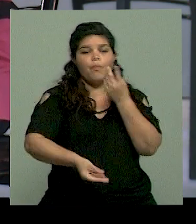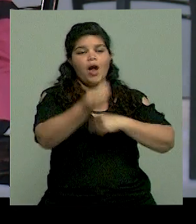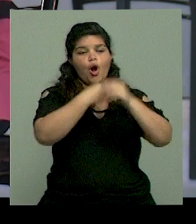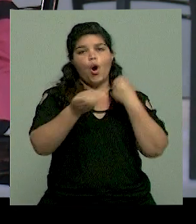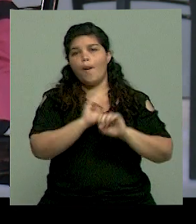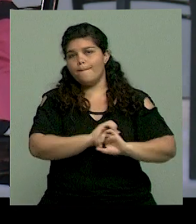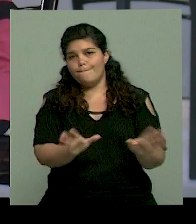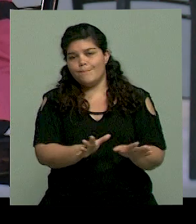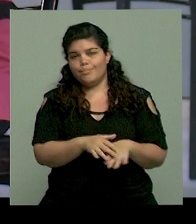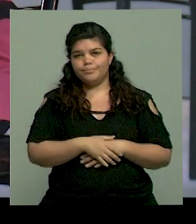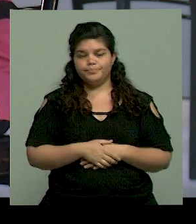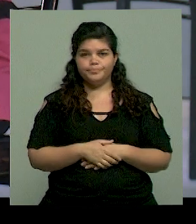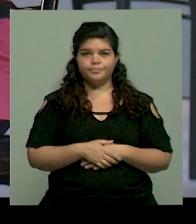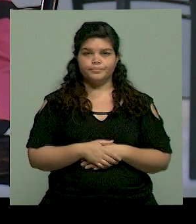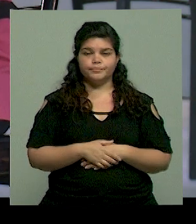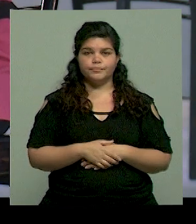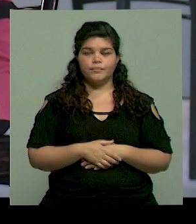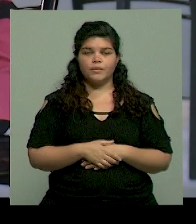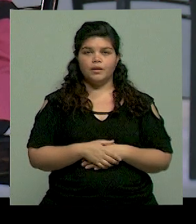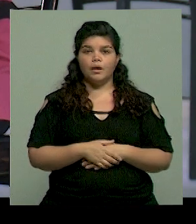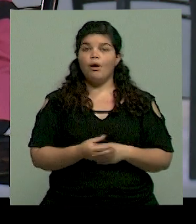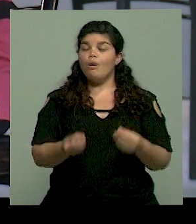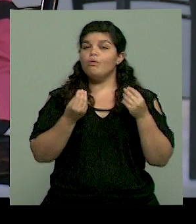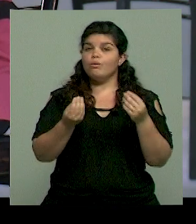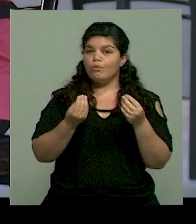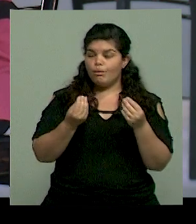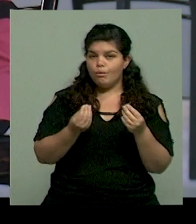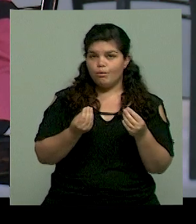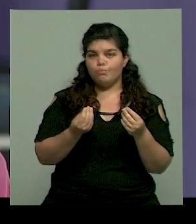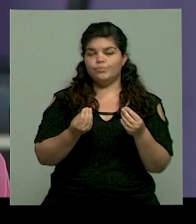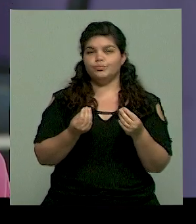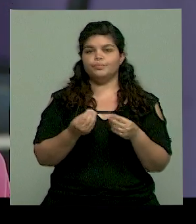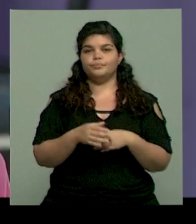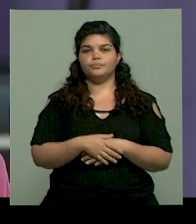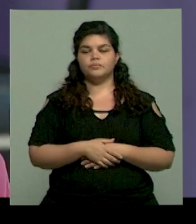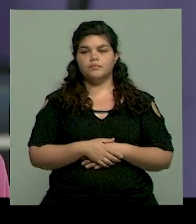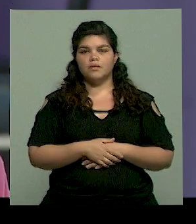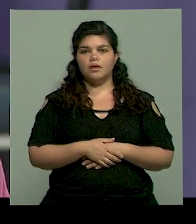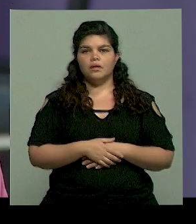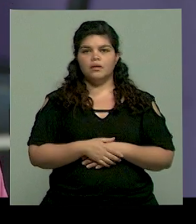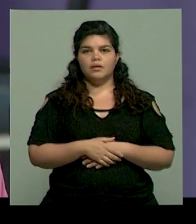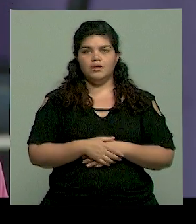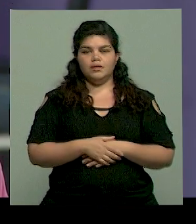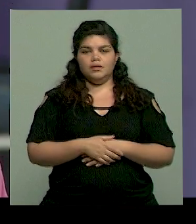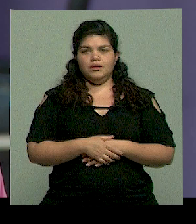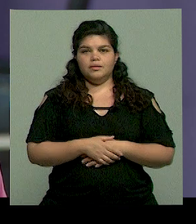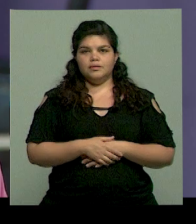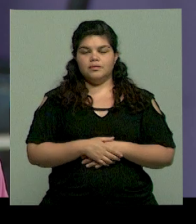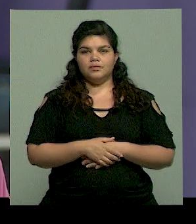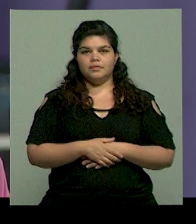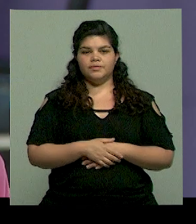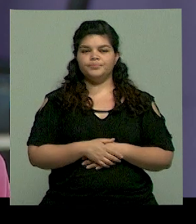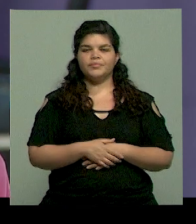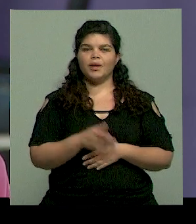¿Cómo ves las posibilidades de nutrirse de forma completa